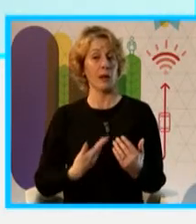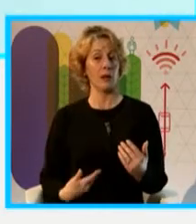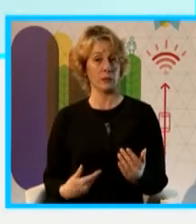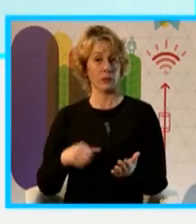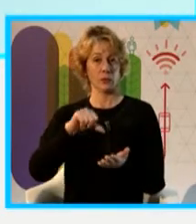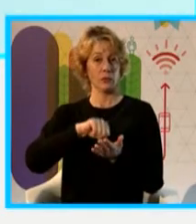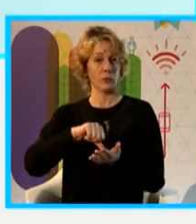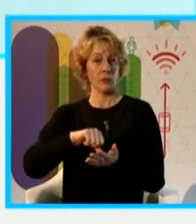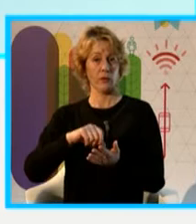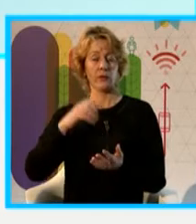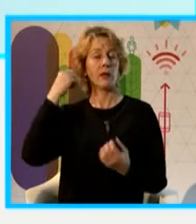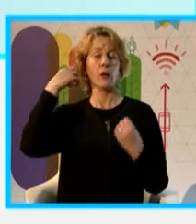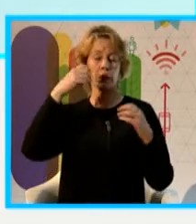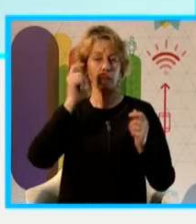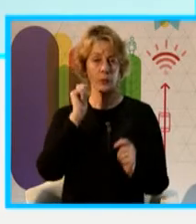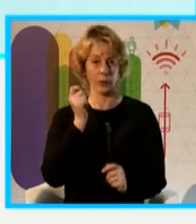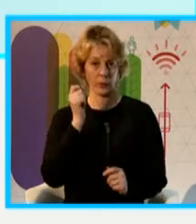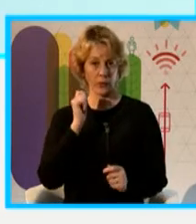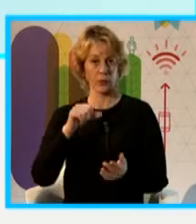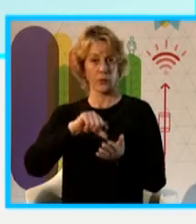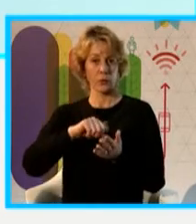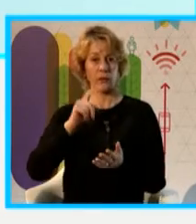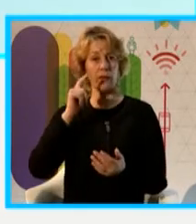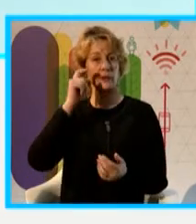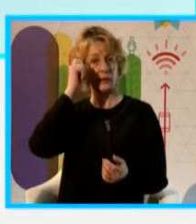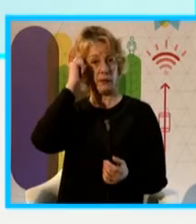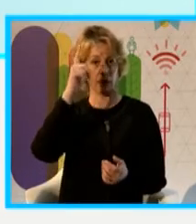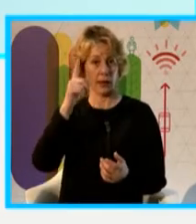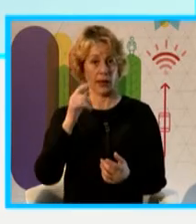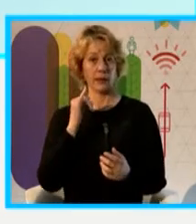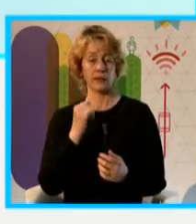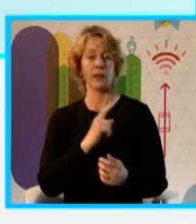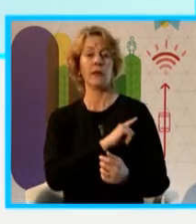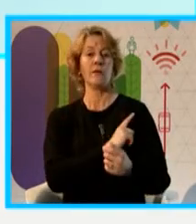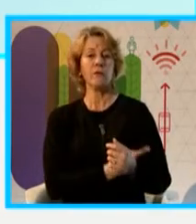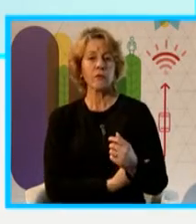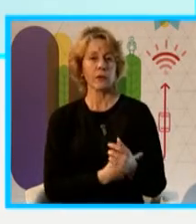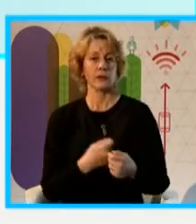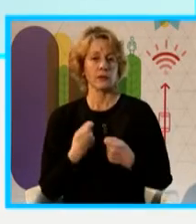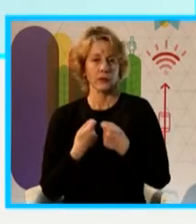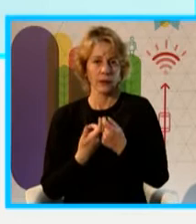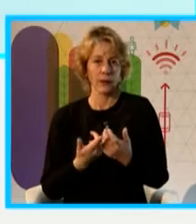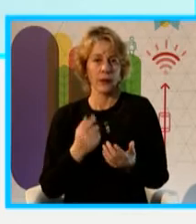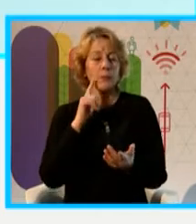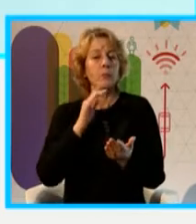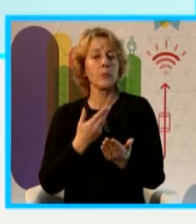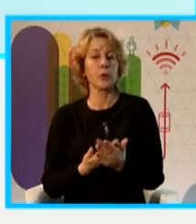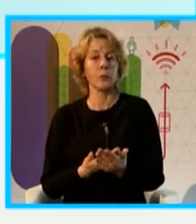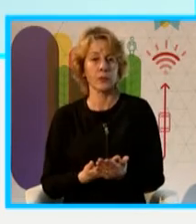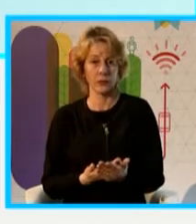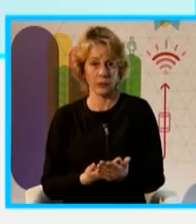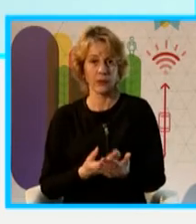inteligentes, incorporando elementos interactivos y fortaleciendo las diferentes actividades existentes y propuestas. ¿Y por qué digo propuestas? Porque